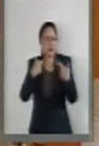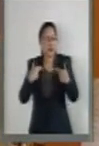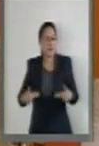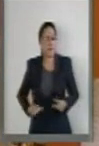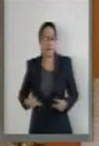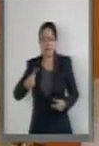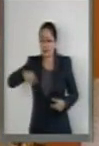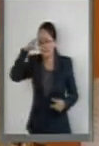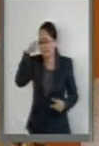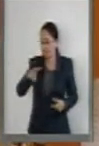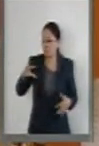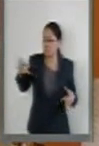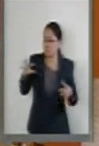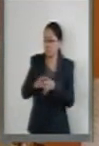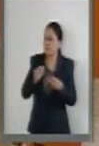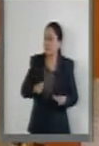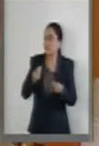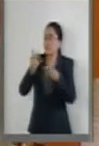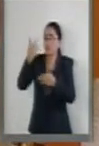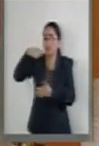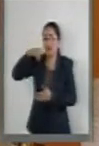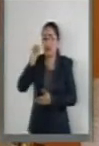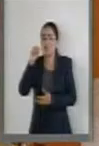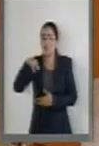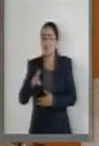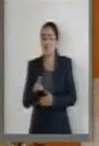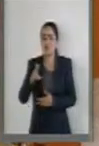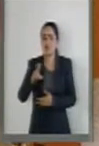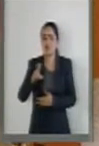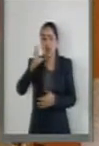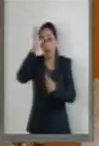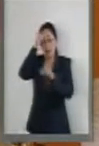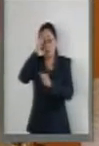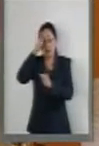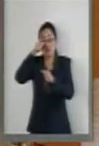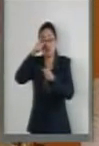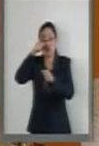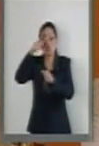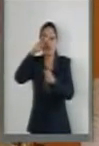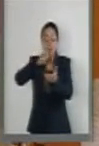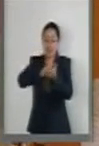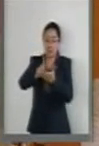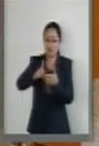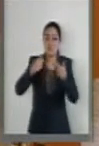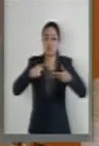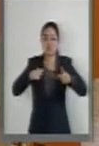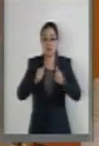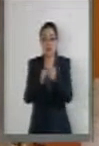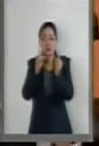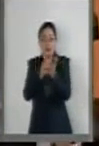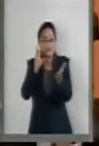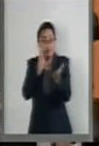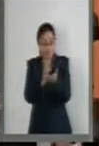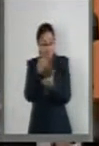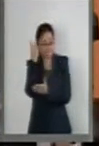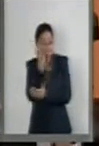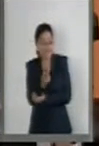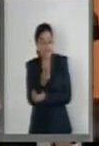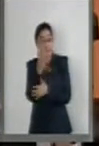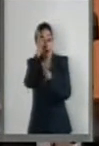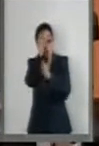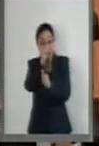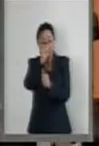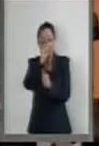que con su autoridad moral, con el gran trabajo de años realizado por él y otros mexicanos y mexicanas